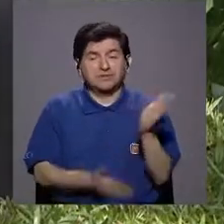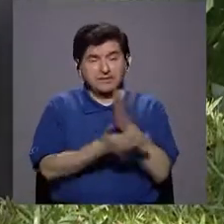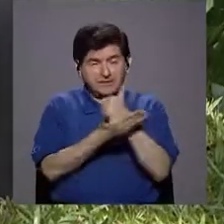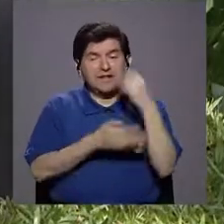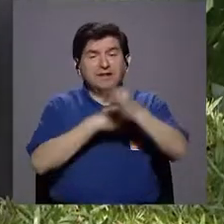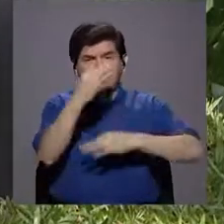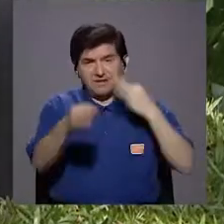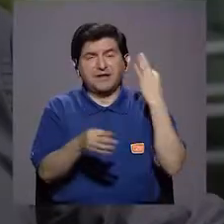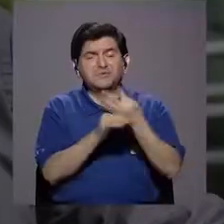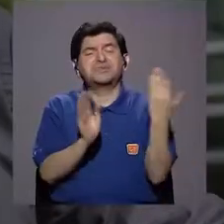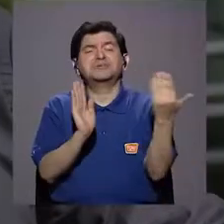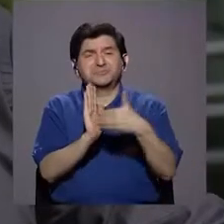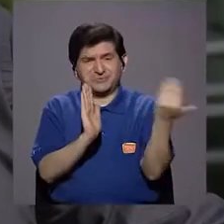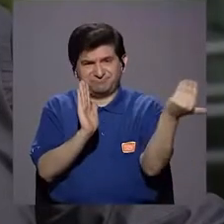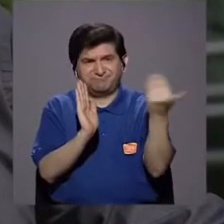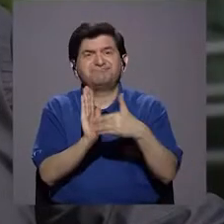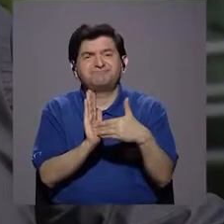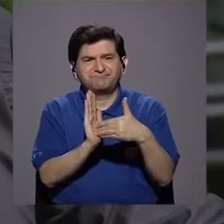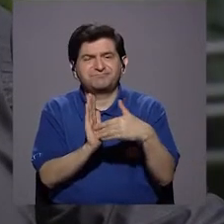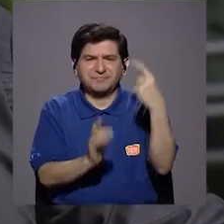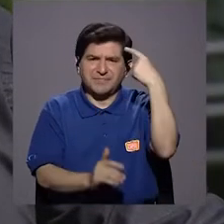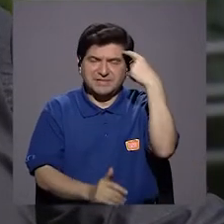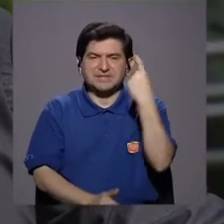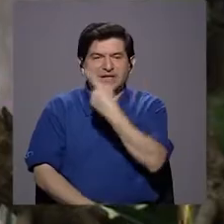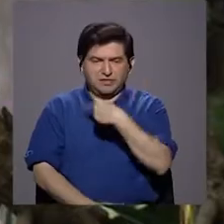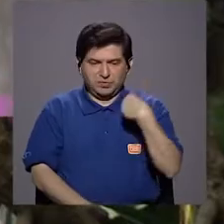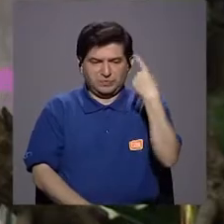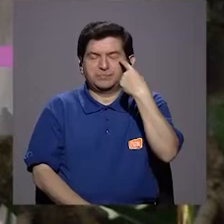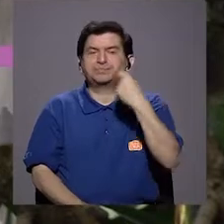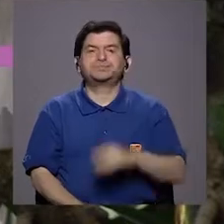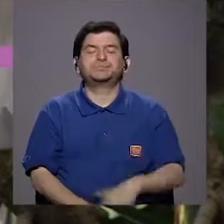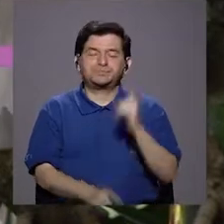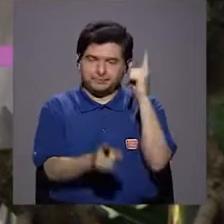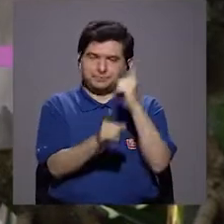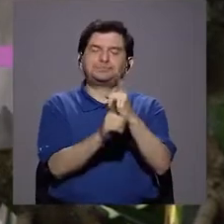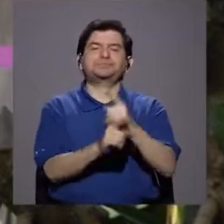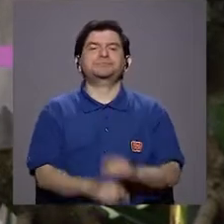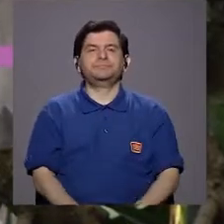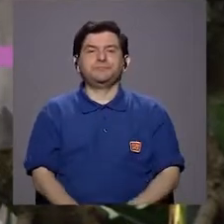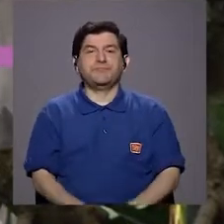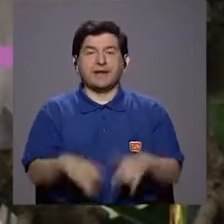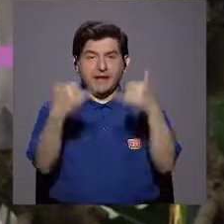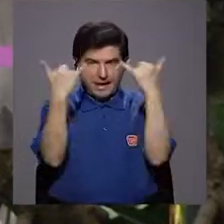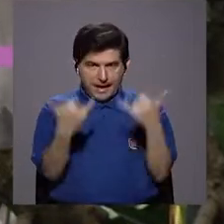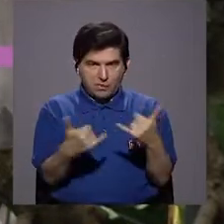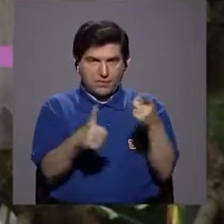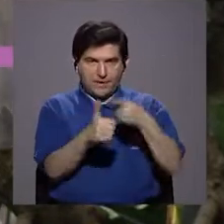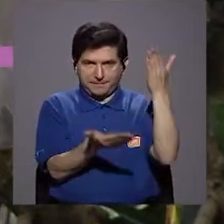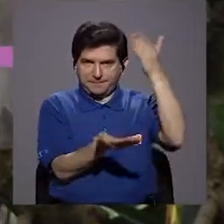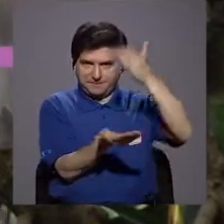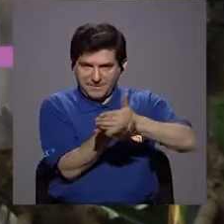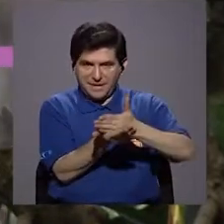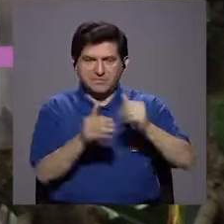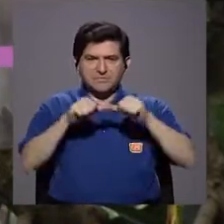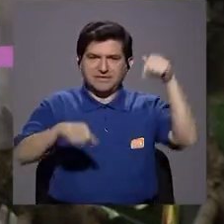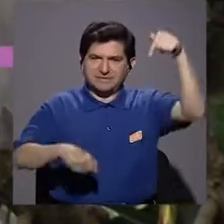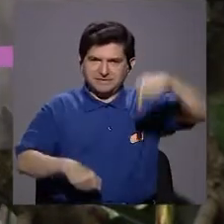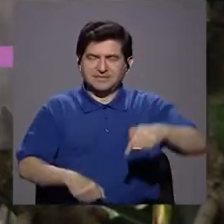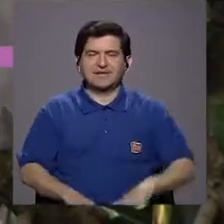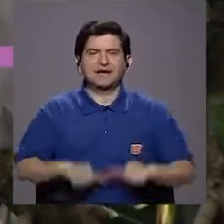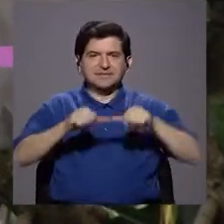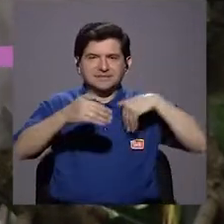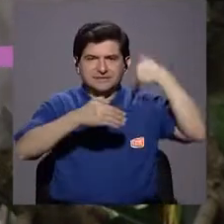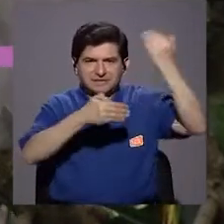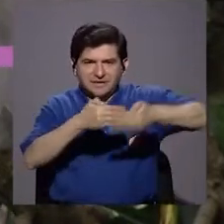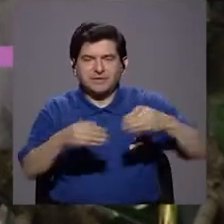algún grado de afección en cuanto a la boca. Ok, así es. Bueno, vamos a hacer una primera pausa. Quédese con nosotros.